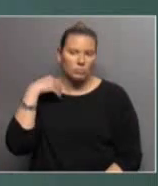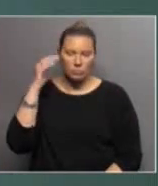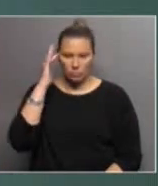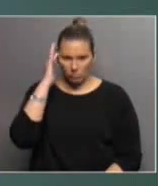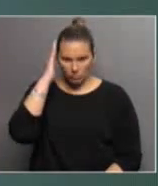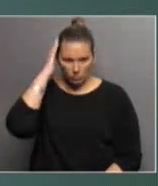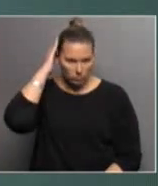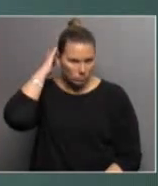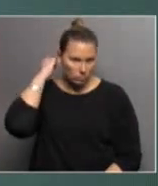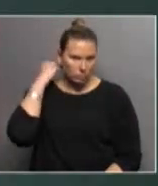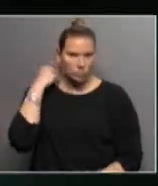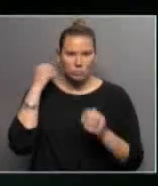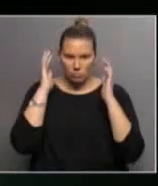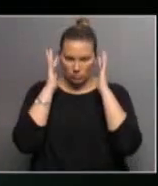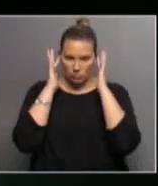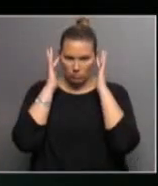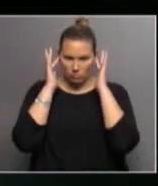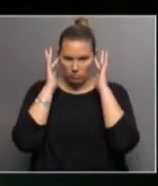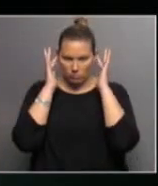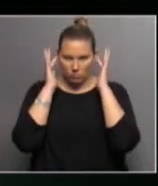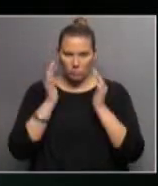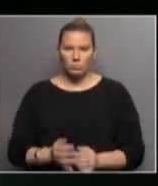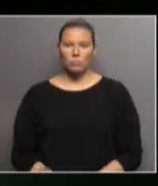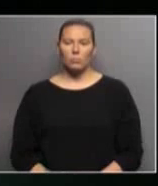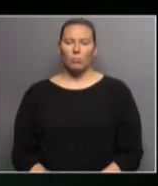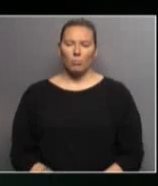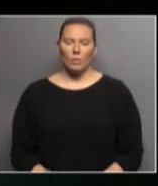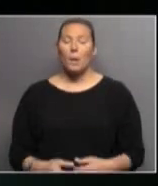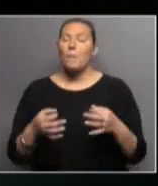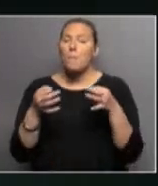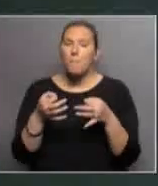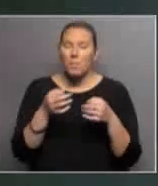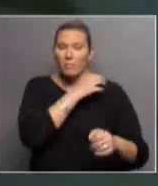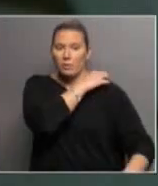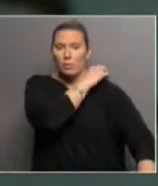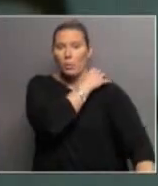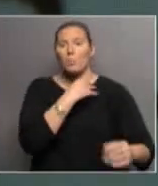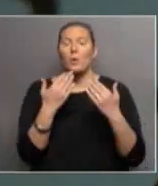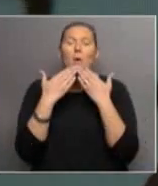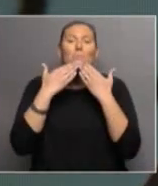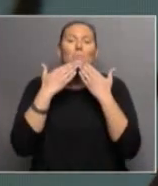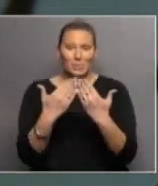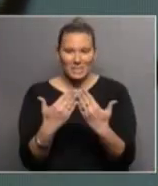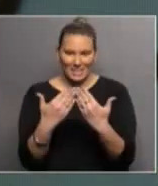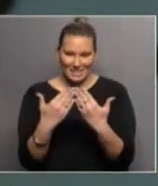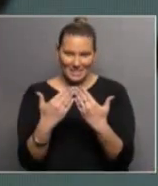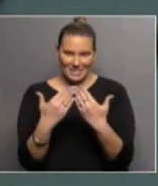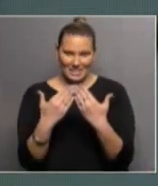no solo el español, pueden estudiar todas las lenguas que quieran. Perfecto, bueno, muchísimas gracias,